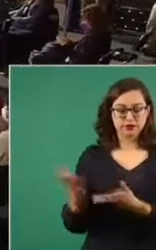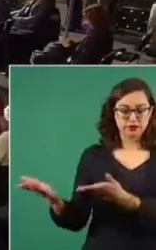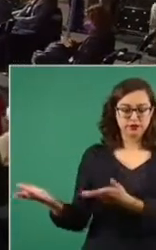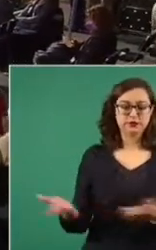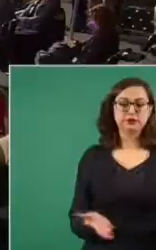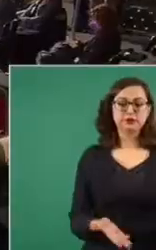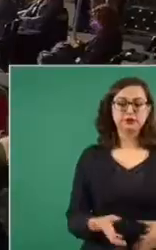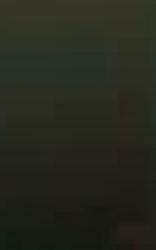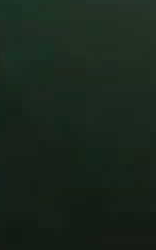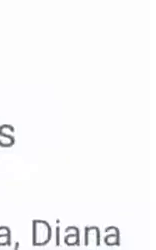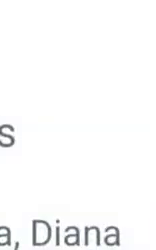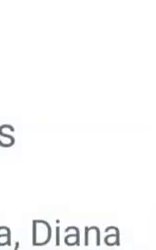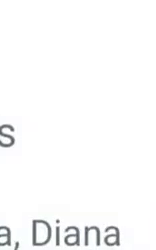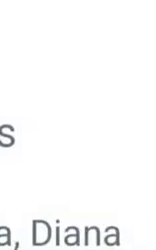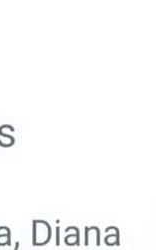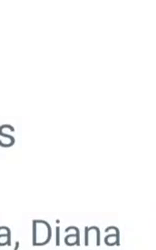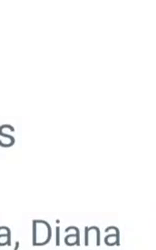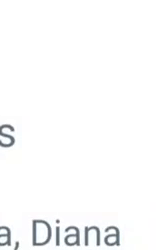Gracias, señor.